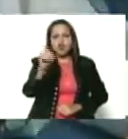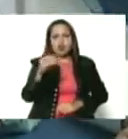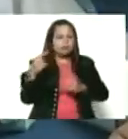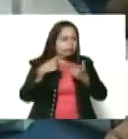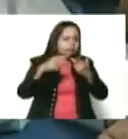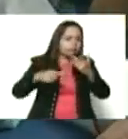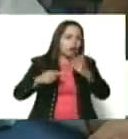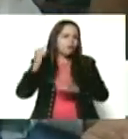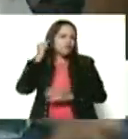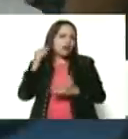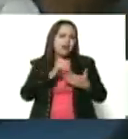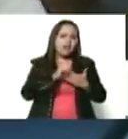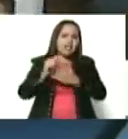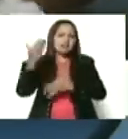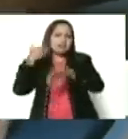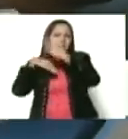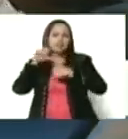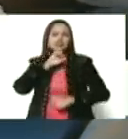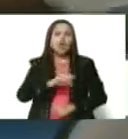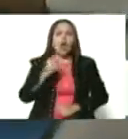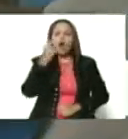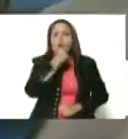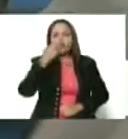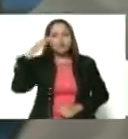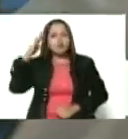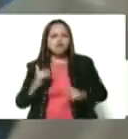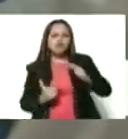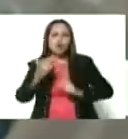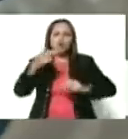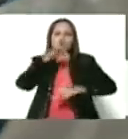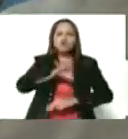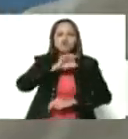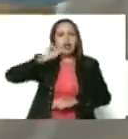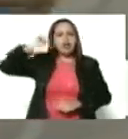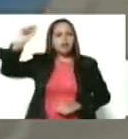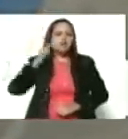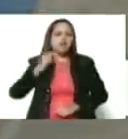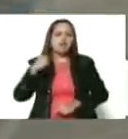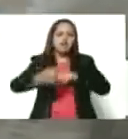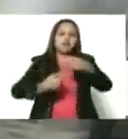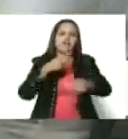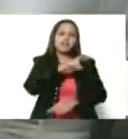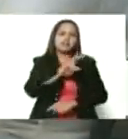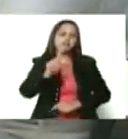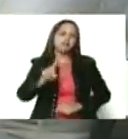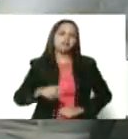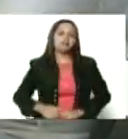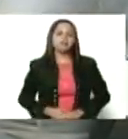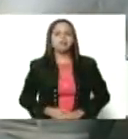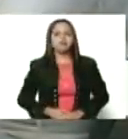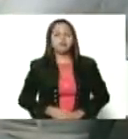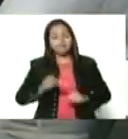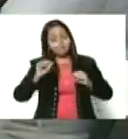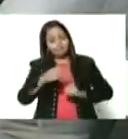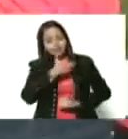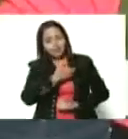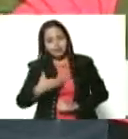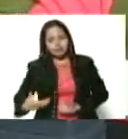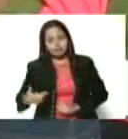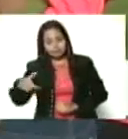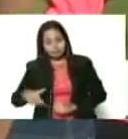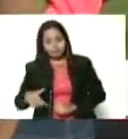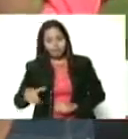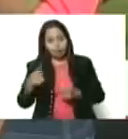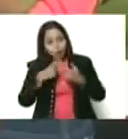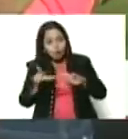Avanzadora, pues un compromiso de construcción del socialismo bolivariano del siglo XXI. Bueno, presidente, y llegamos a esta